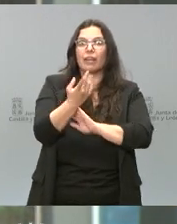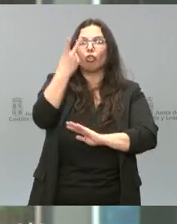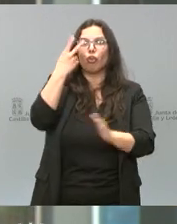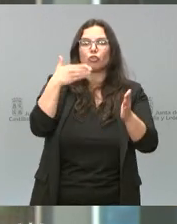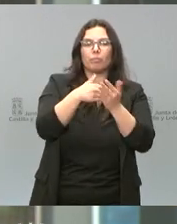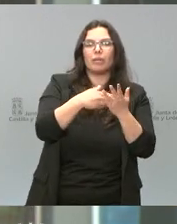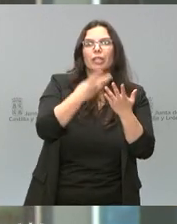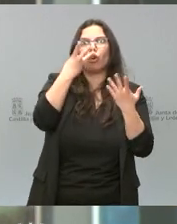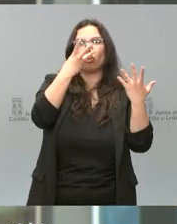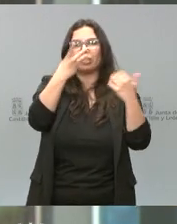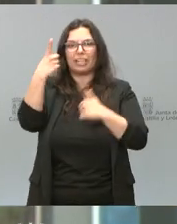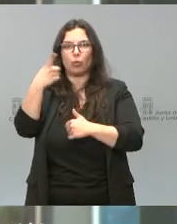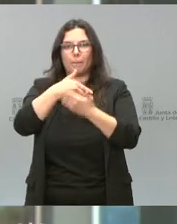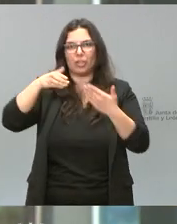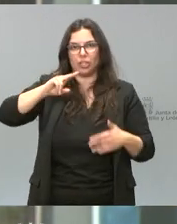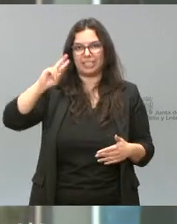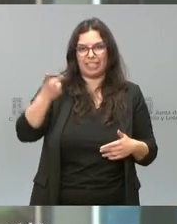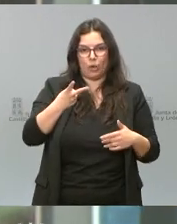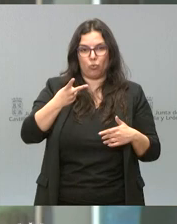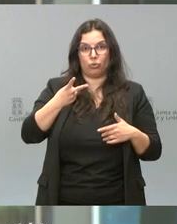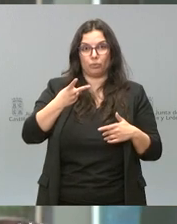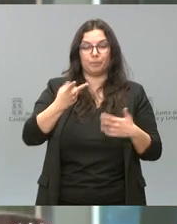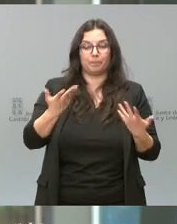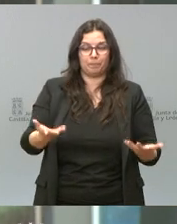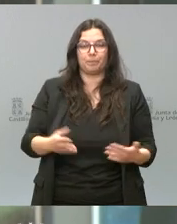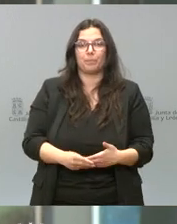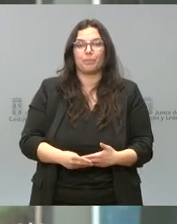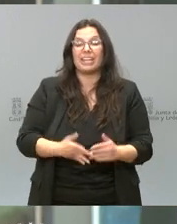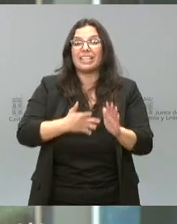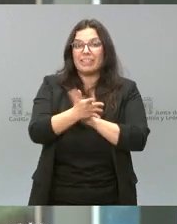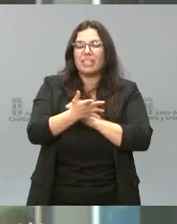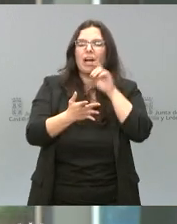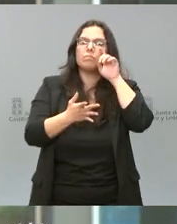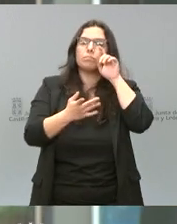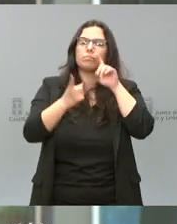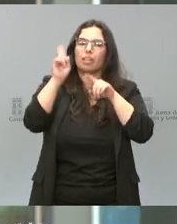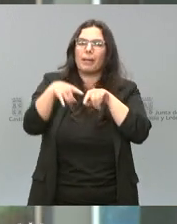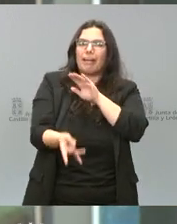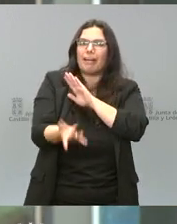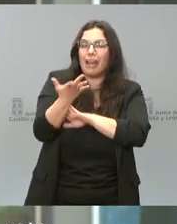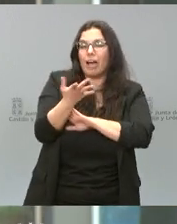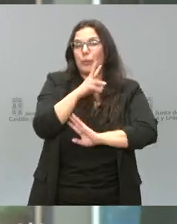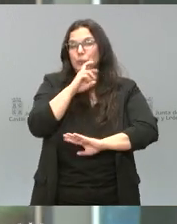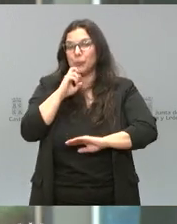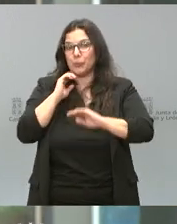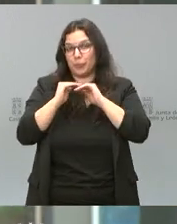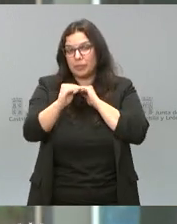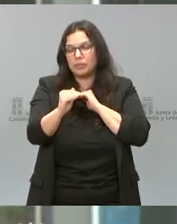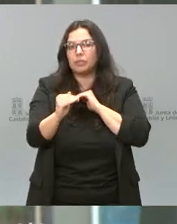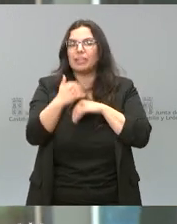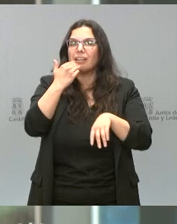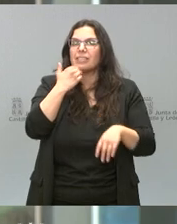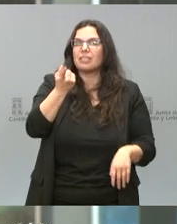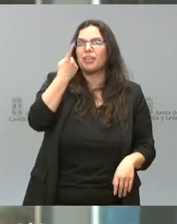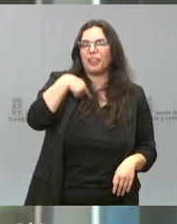.081 millones de euros. Estamos hablando también de la creación o el mantenimiento de casi